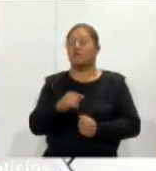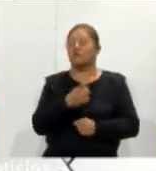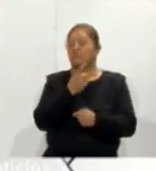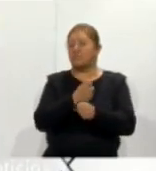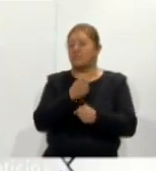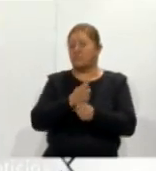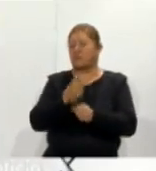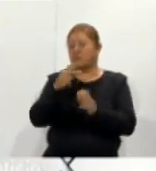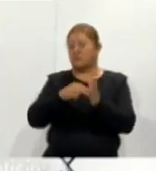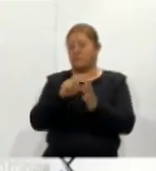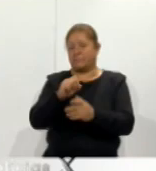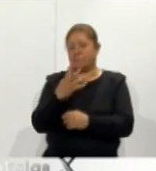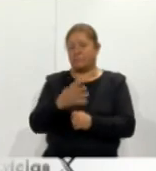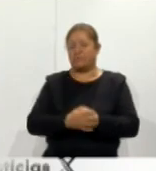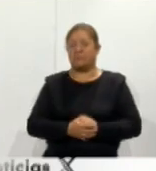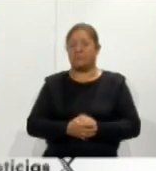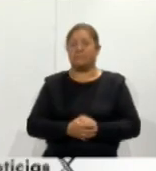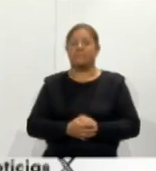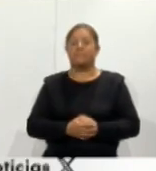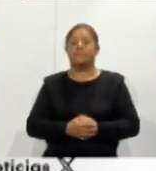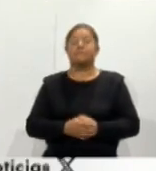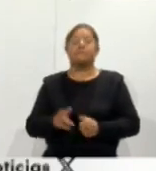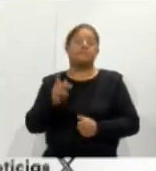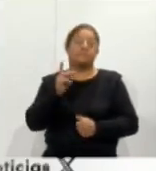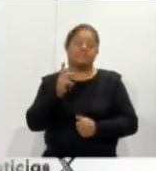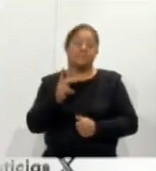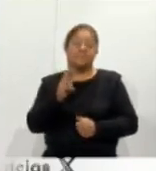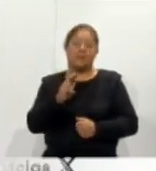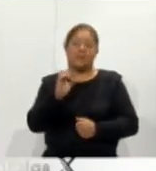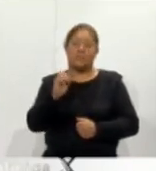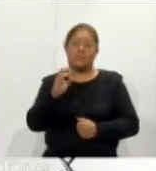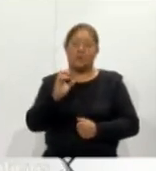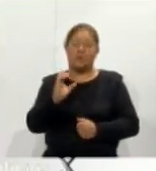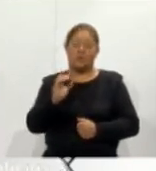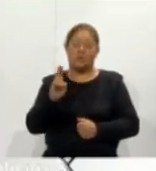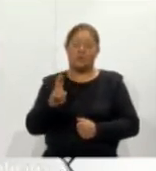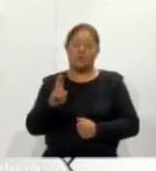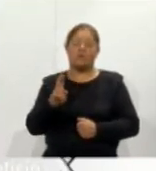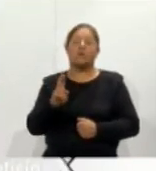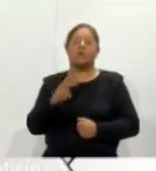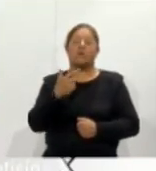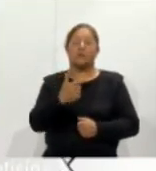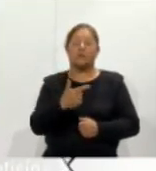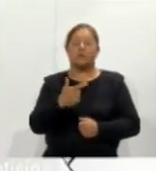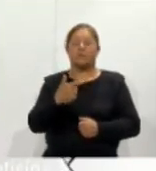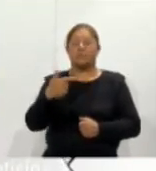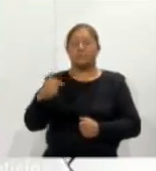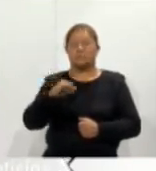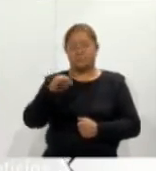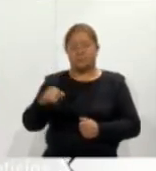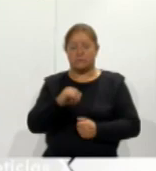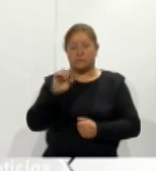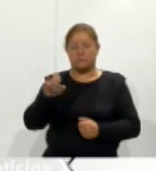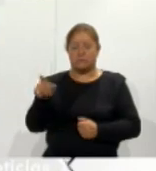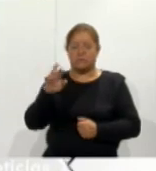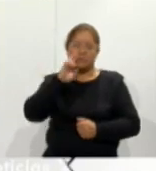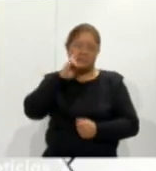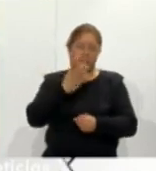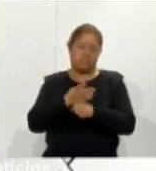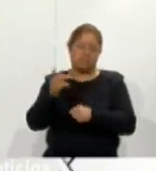2024. En tanto, la Procuraduría General de Justicia del Estado continuará encargándose de la función